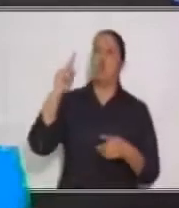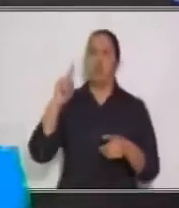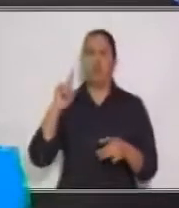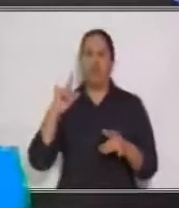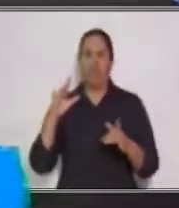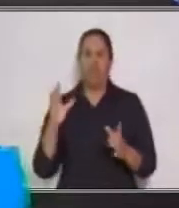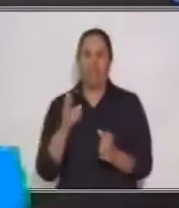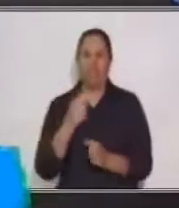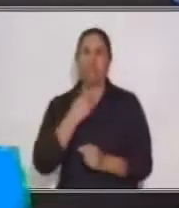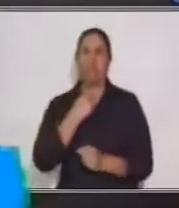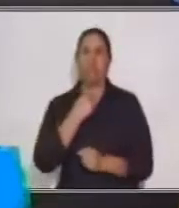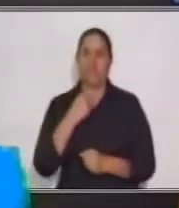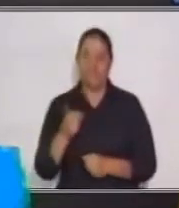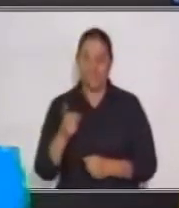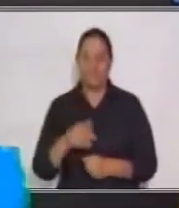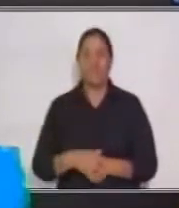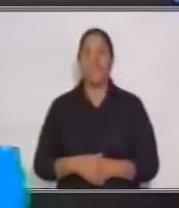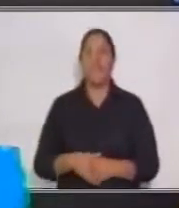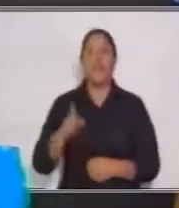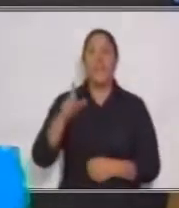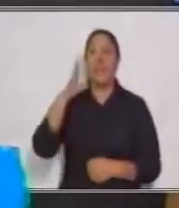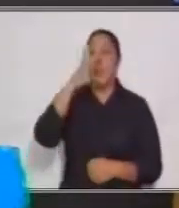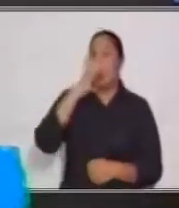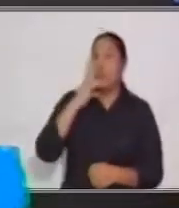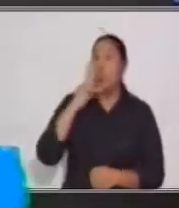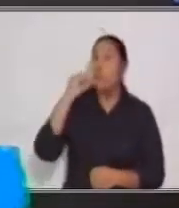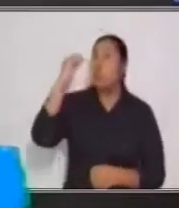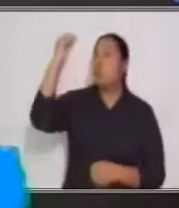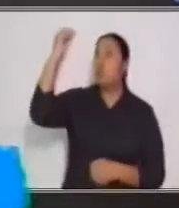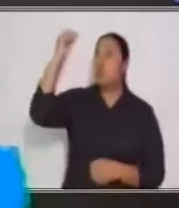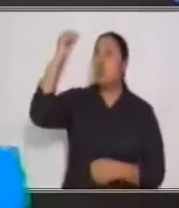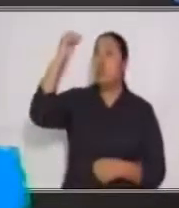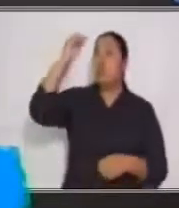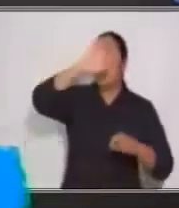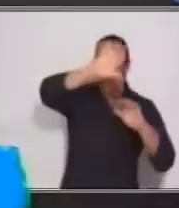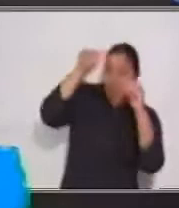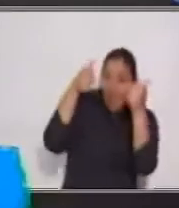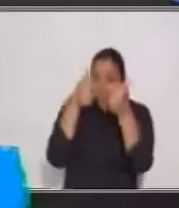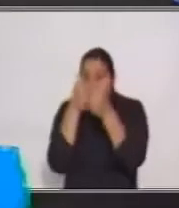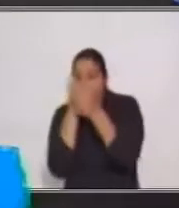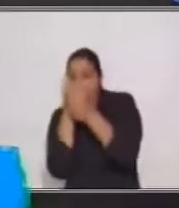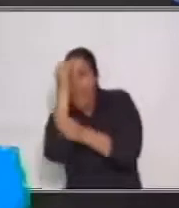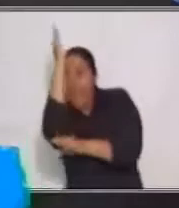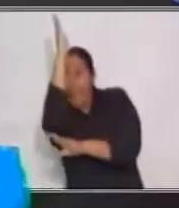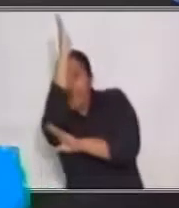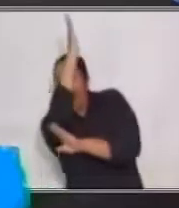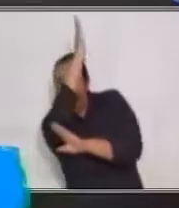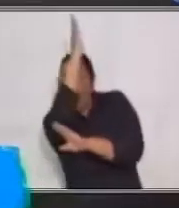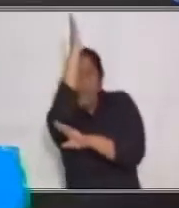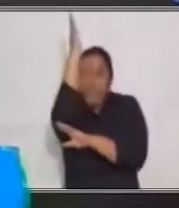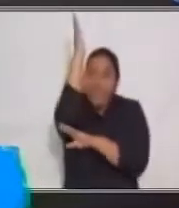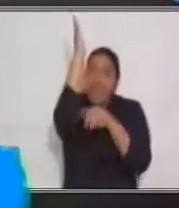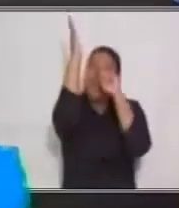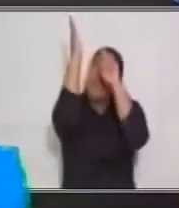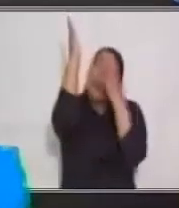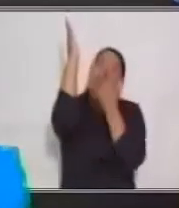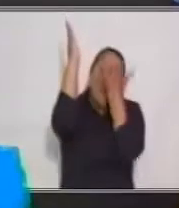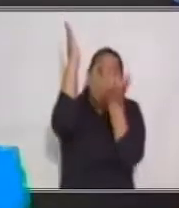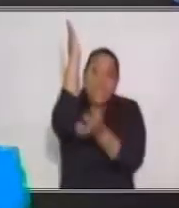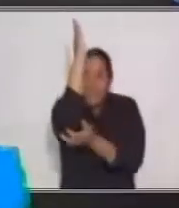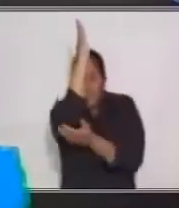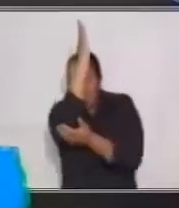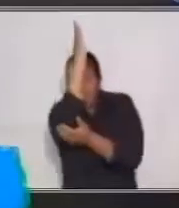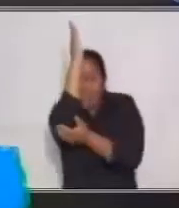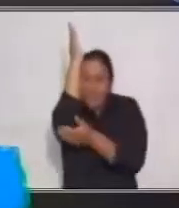Este lobito feroz se esconde detrás de un gran árbol de manzanas. El lobito se llama Damián